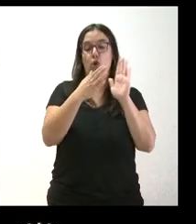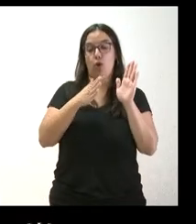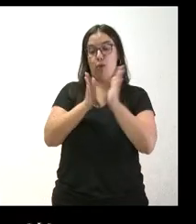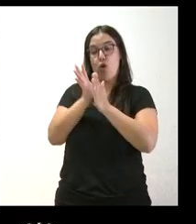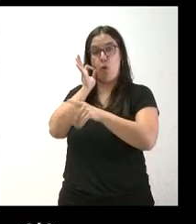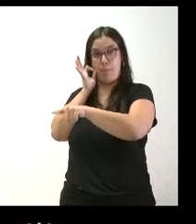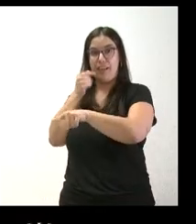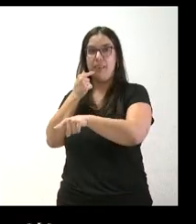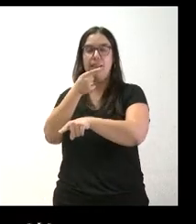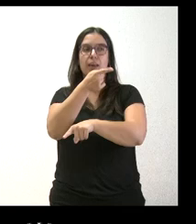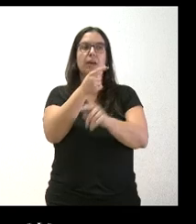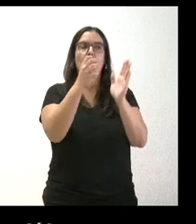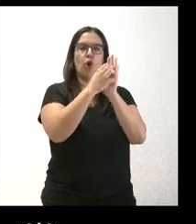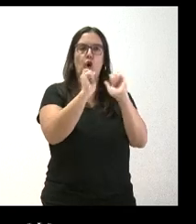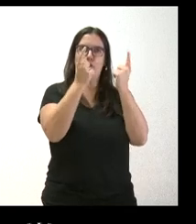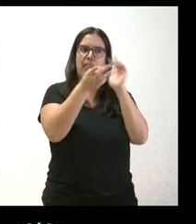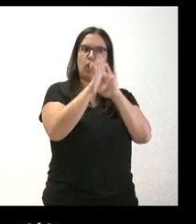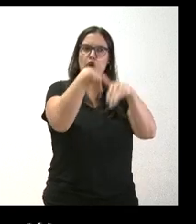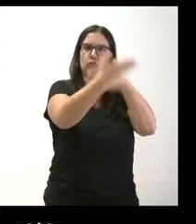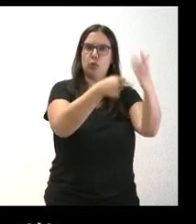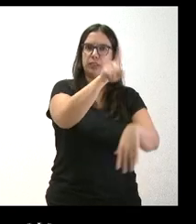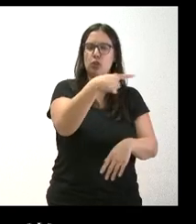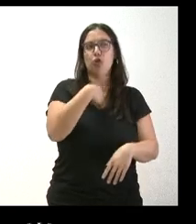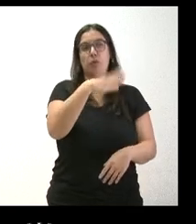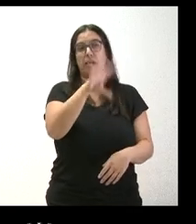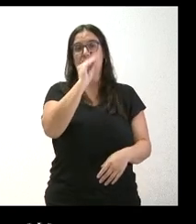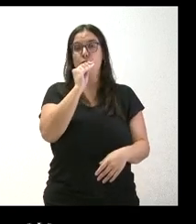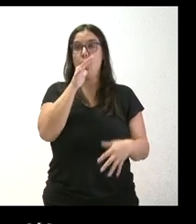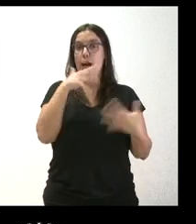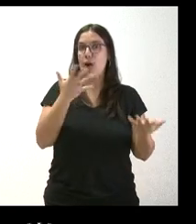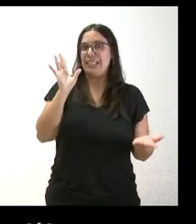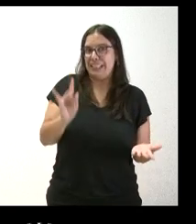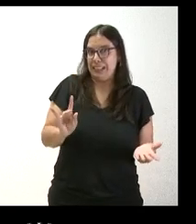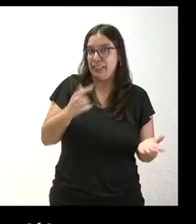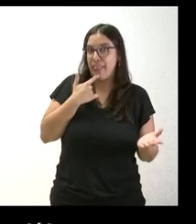si sigue vigente. Y me ha parecido entenderle que a día de hoy sí.